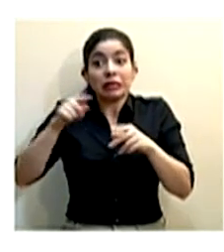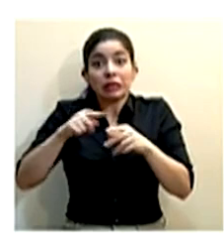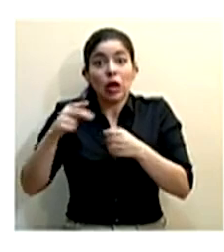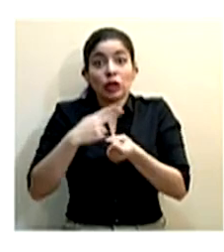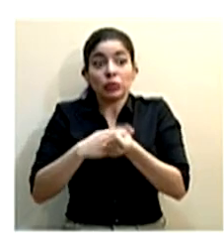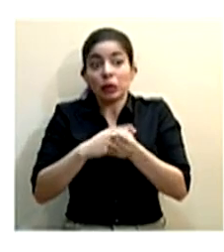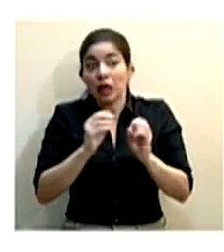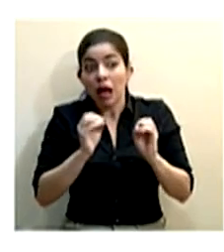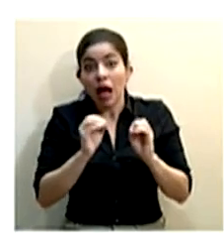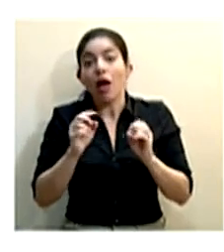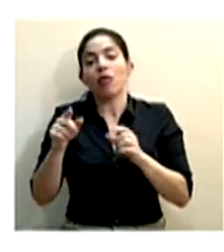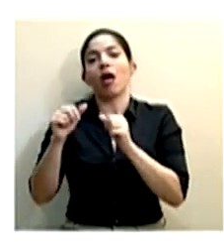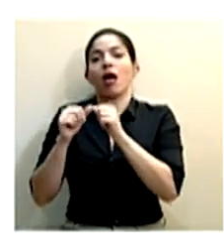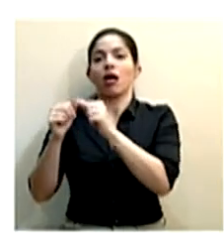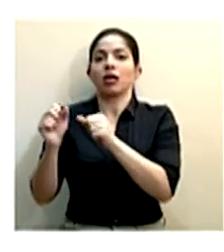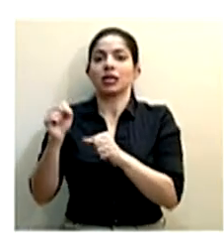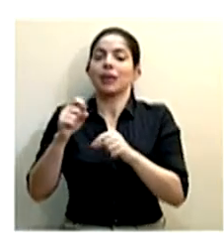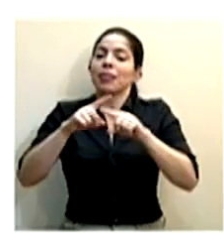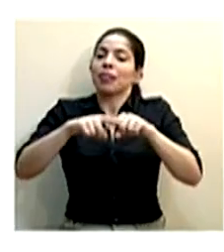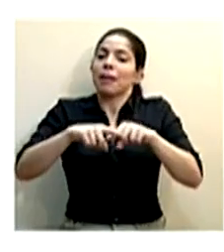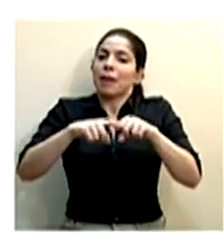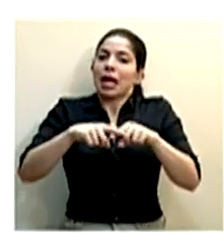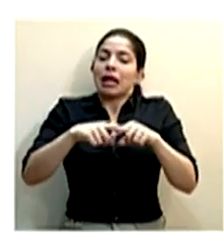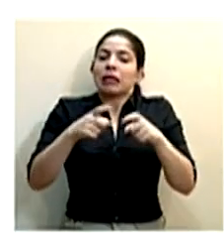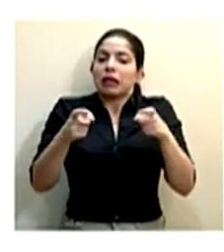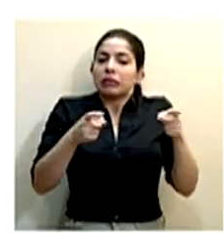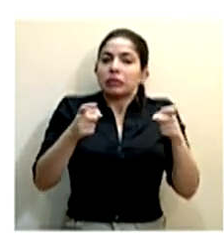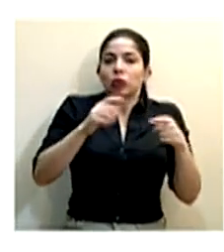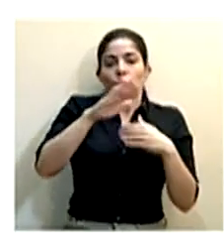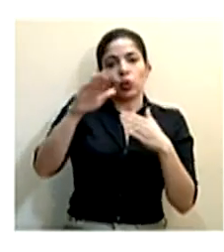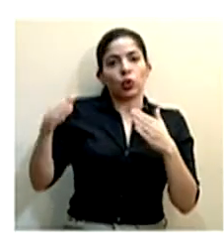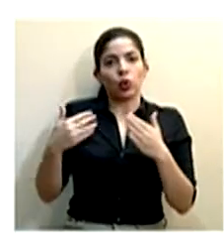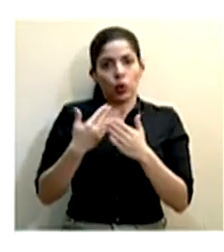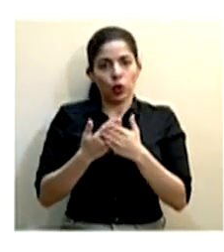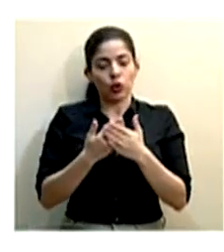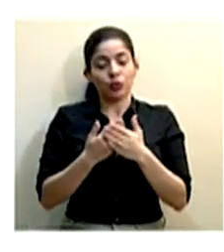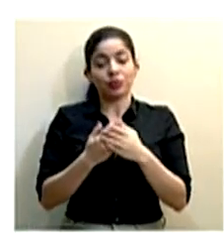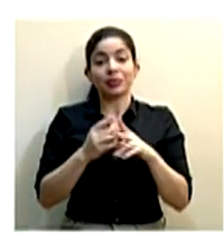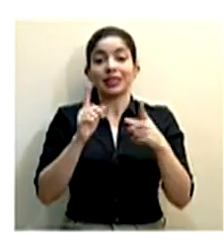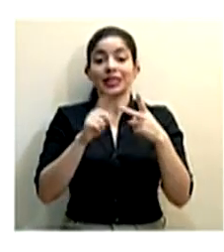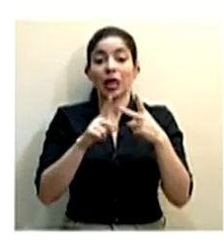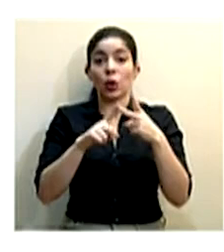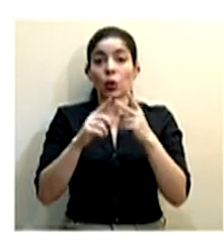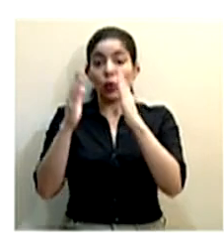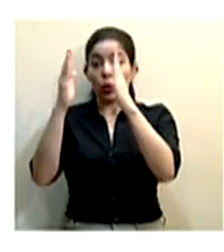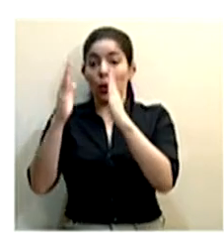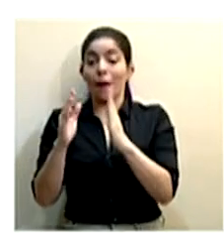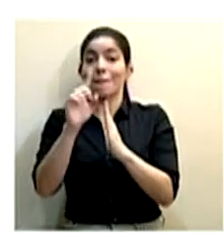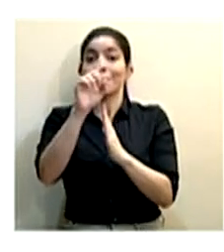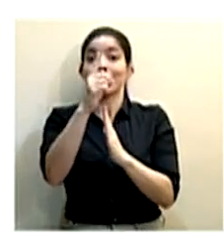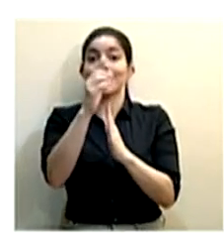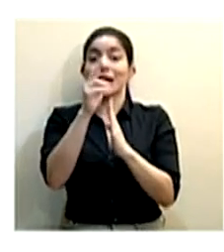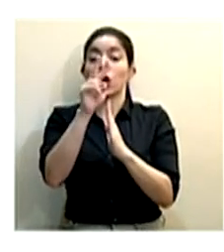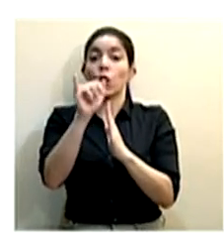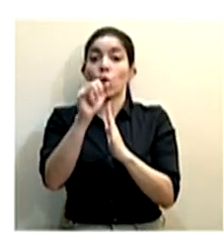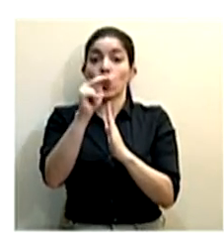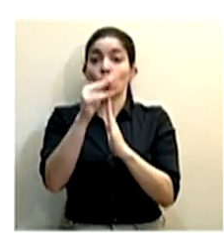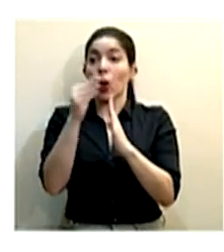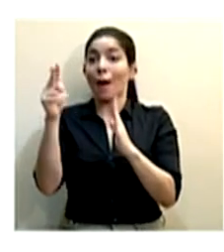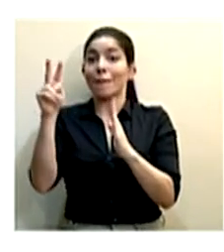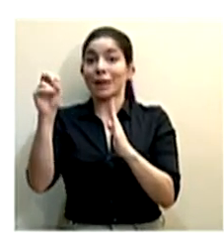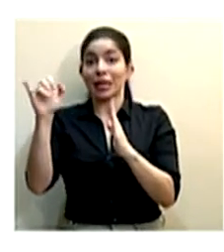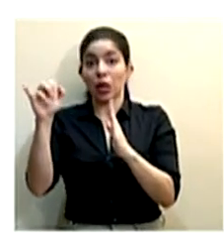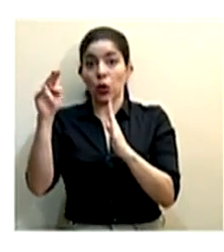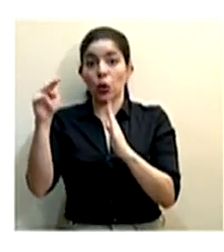salud. Así que como les digo esto depende y lo vamos jalando todos y todas. En el segundo tracto que va a ser del primero al 20 de junio se habilitan parques